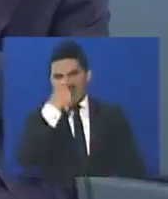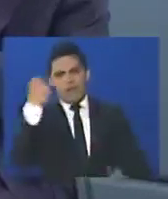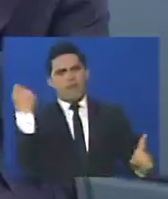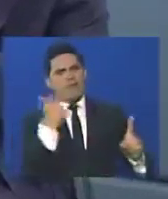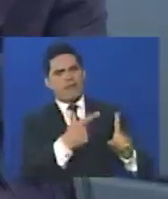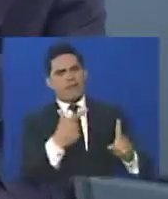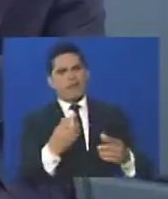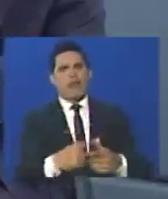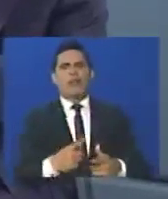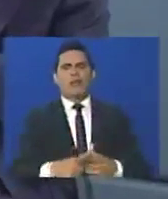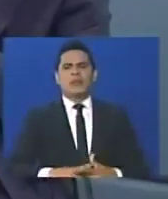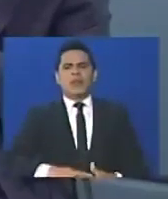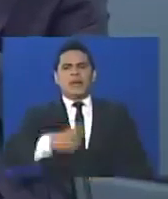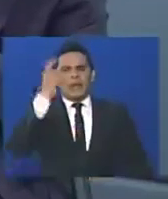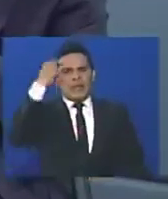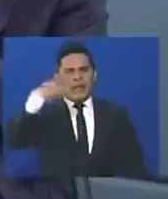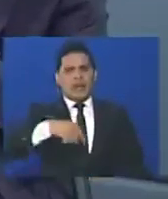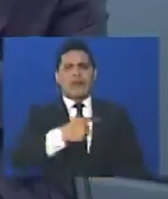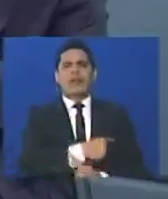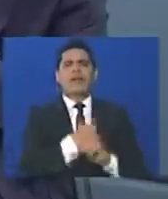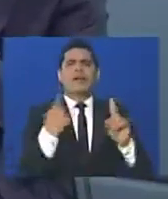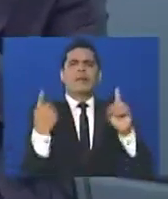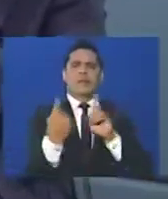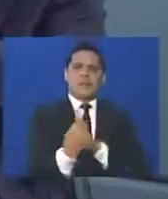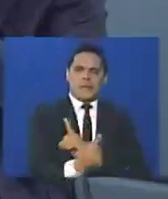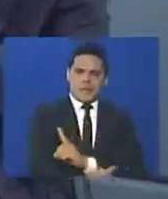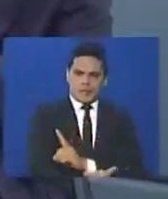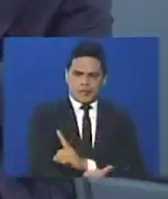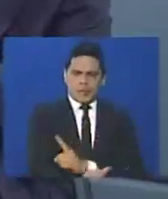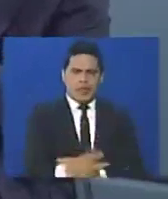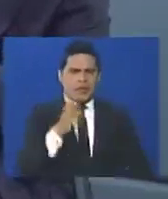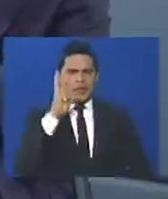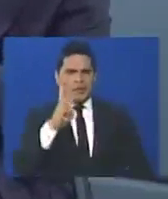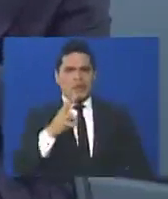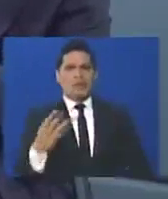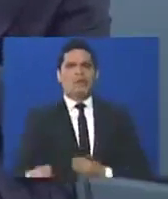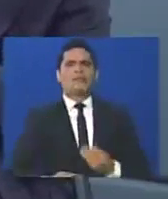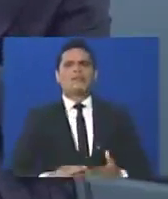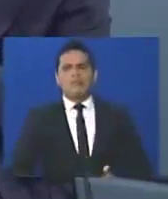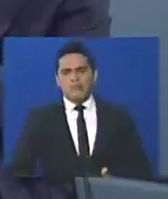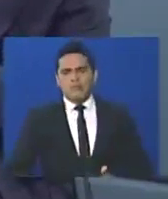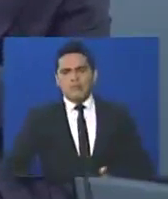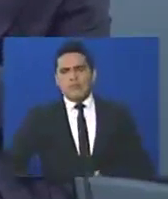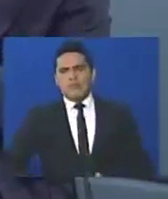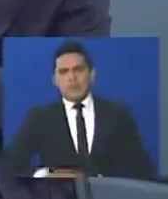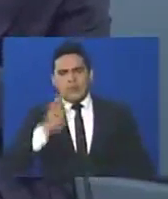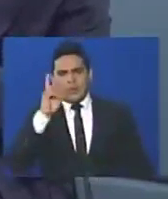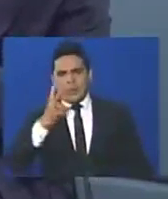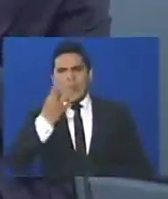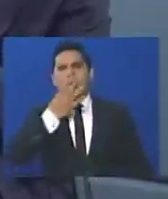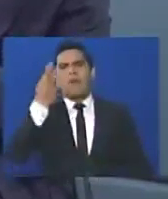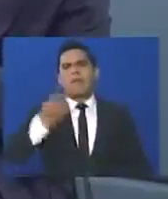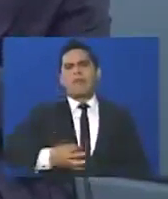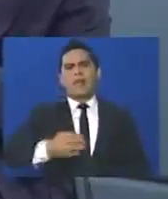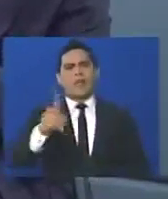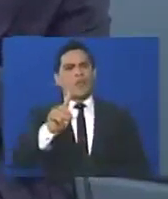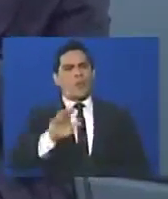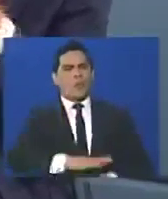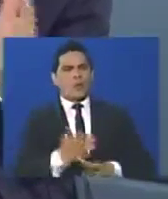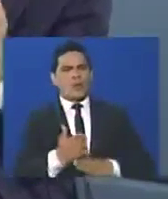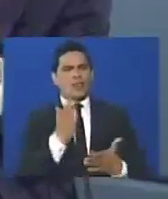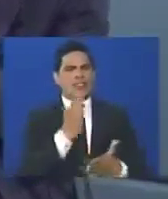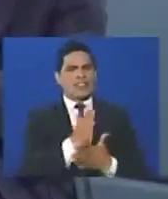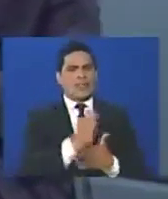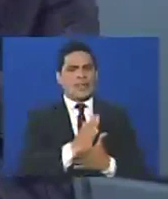se convirtió, yo diría, Wilmer, que en un manto que falsificaba la realidad, porque no es cierto que la realidad sea